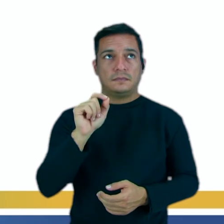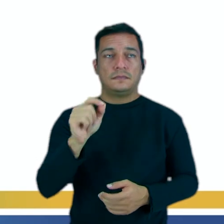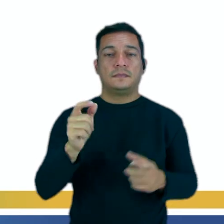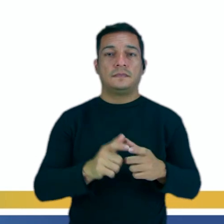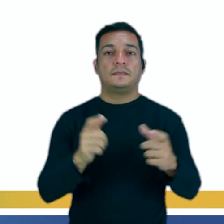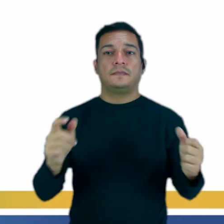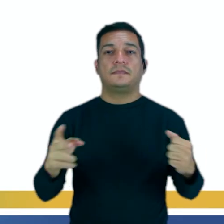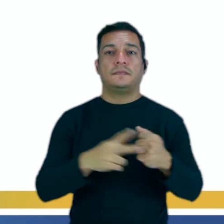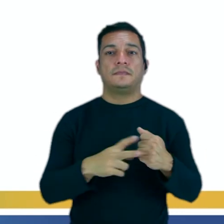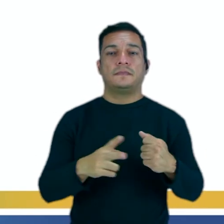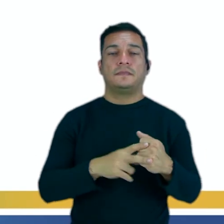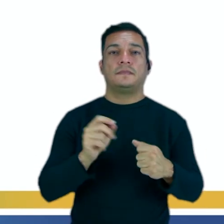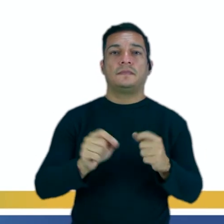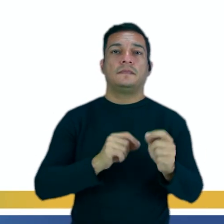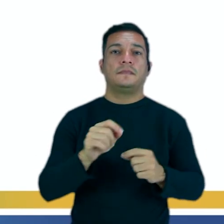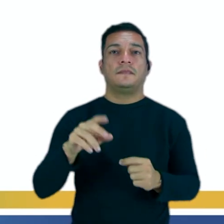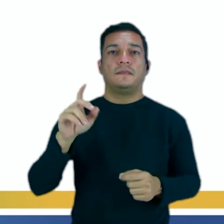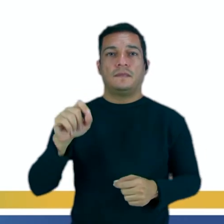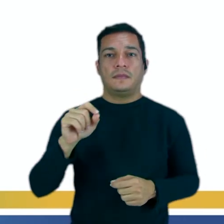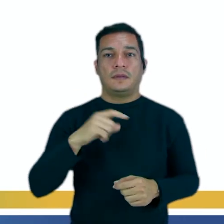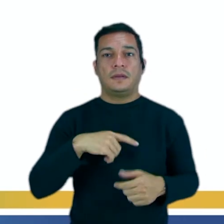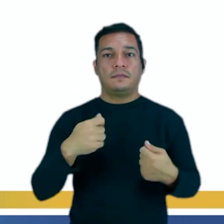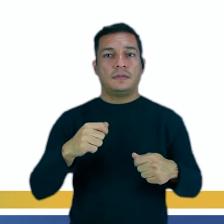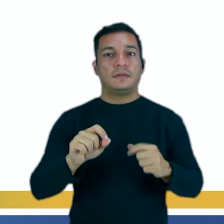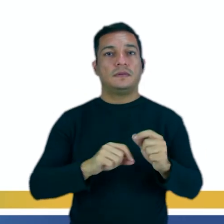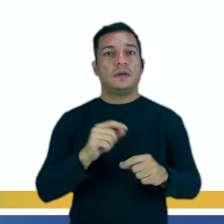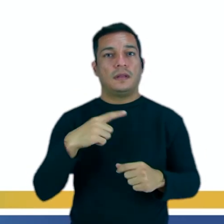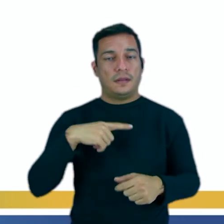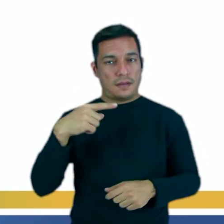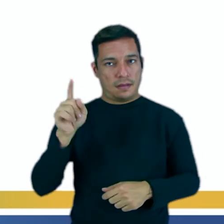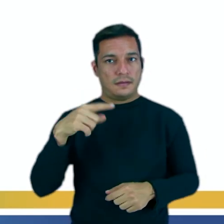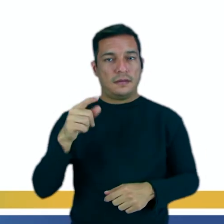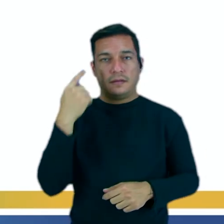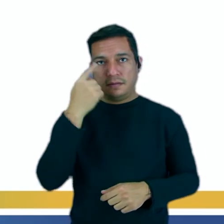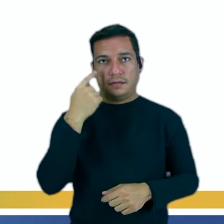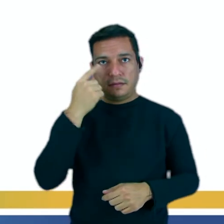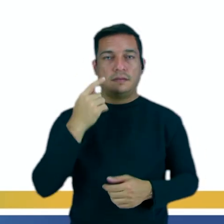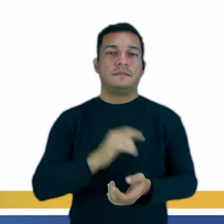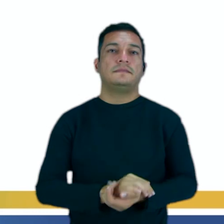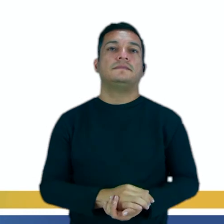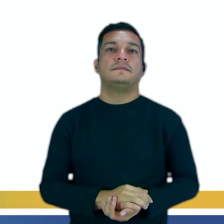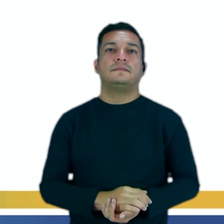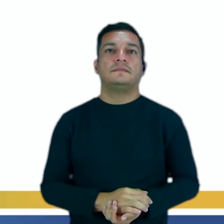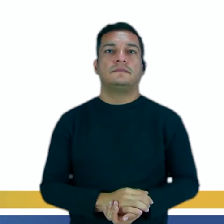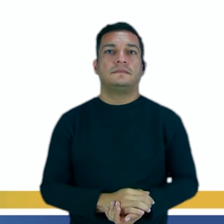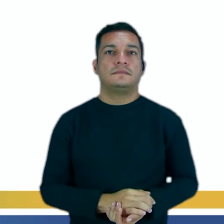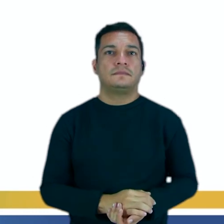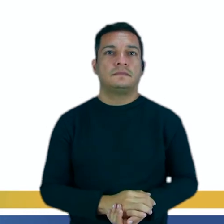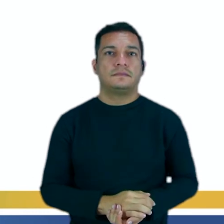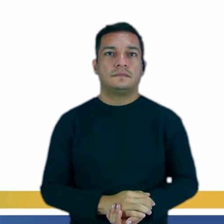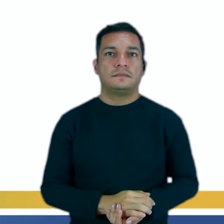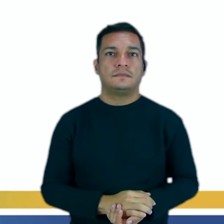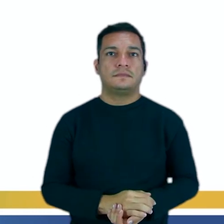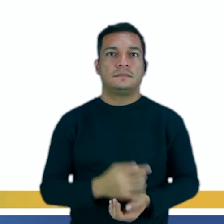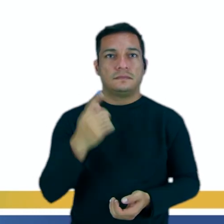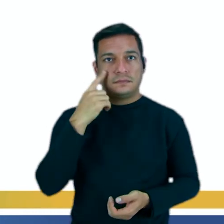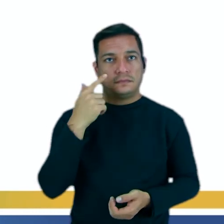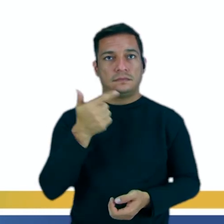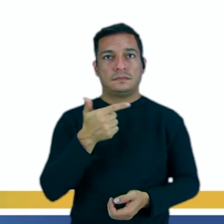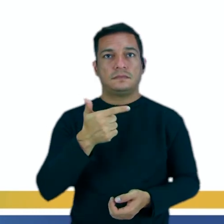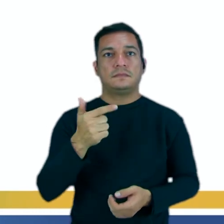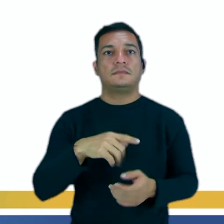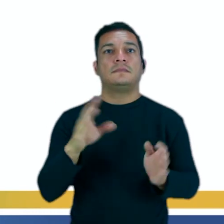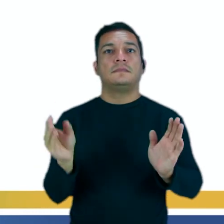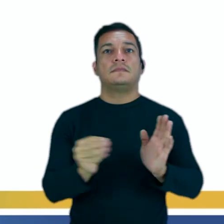mayoría de los verbos en vosotros lleva acento en la lengua española, ¿sí? Vamos a la actividad número dos,